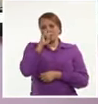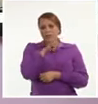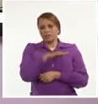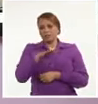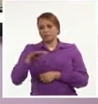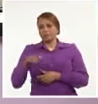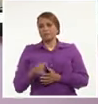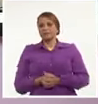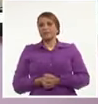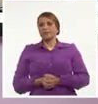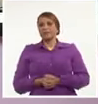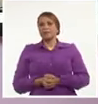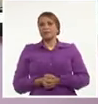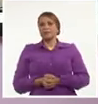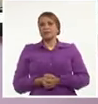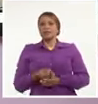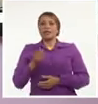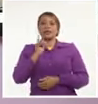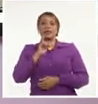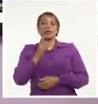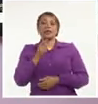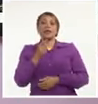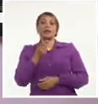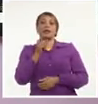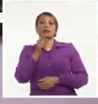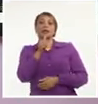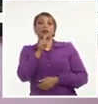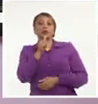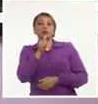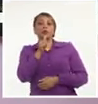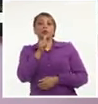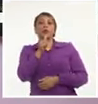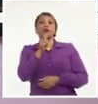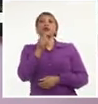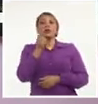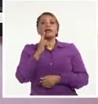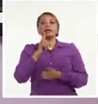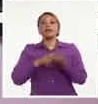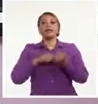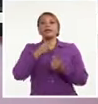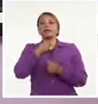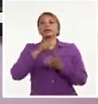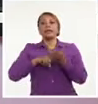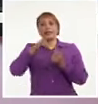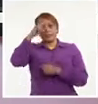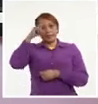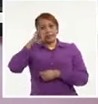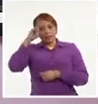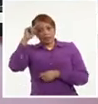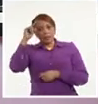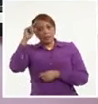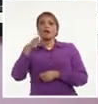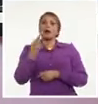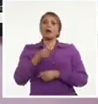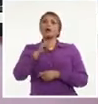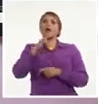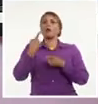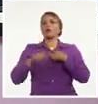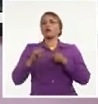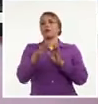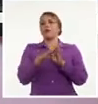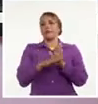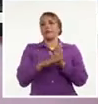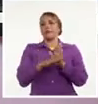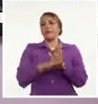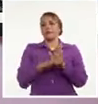Espinosa subrayó que ante la sospecha clínica de sepsis, también se adoptaron medidas desde el punto de vista clínico epidemiológico. Se tomaron